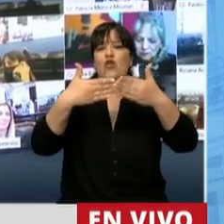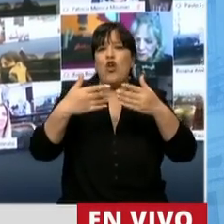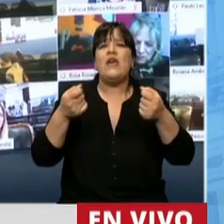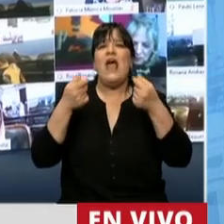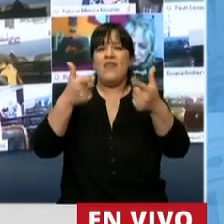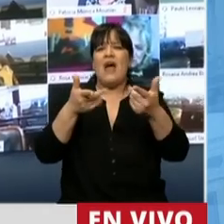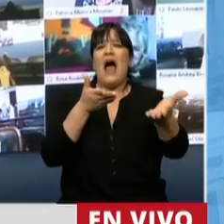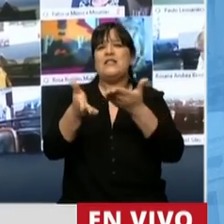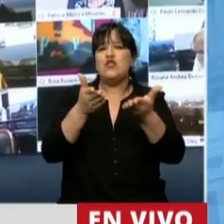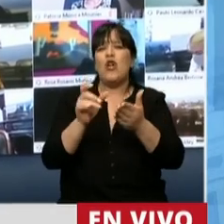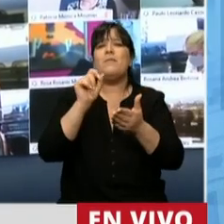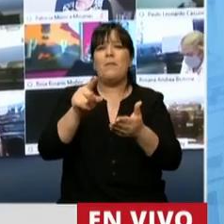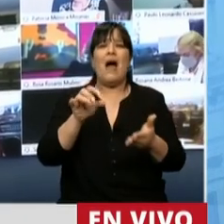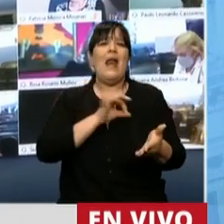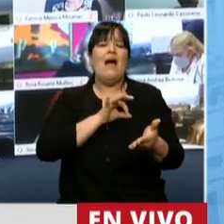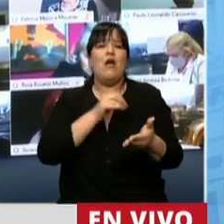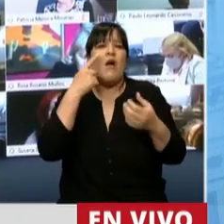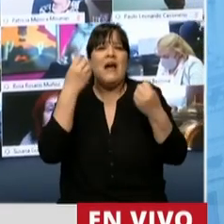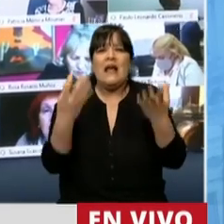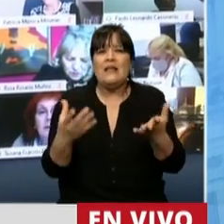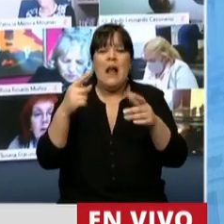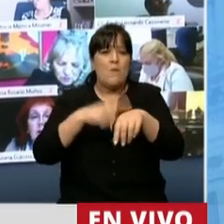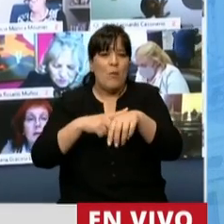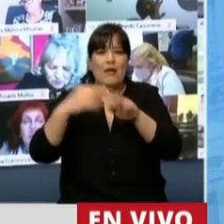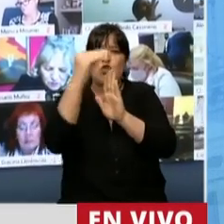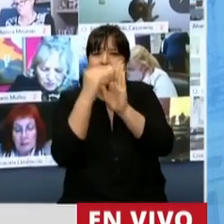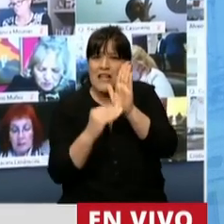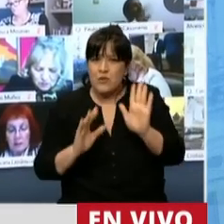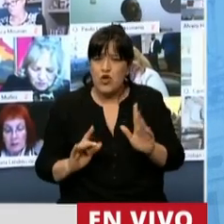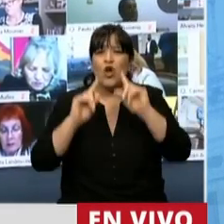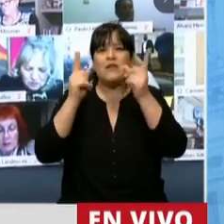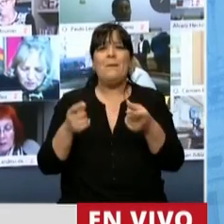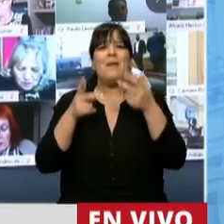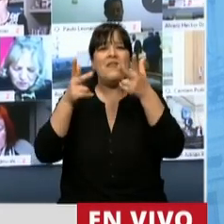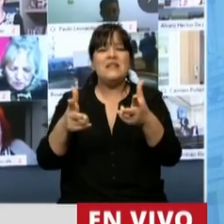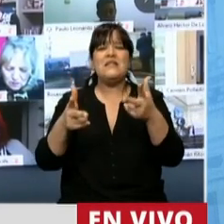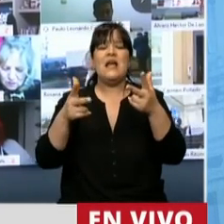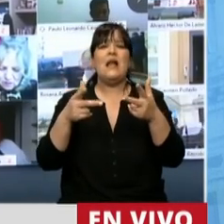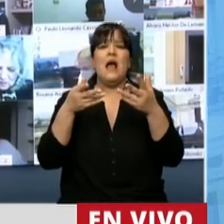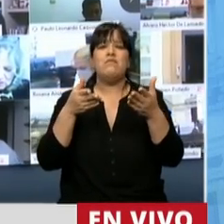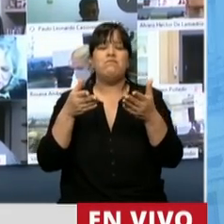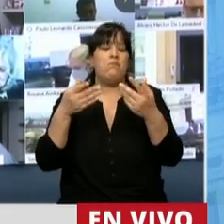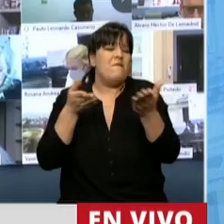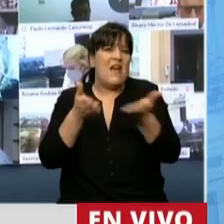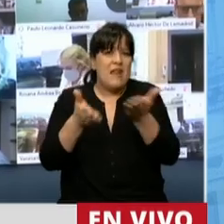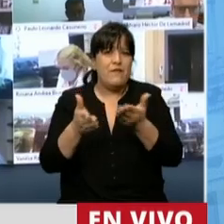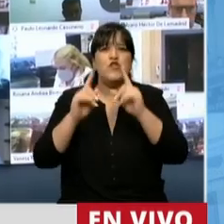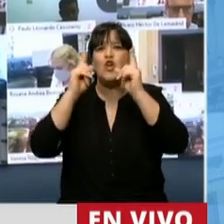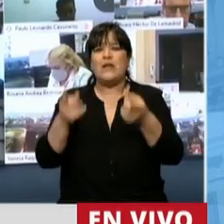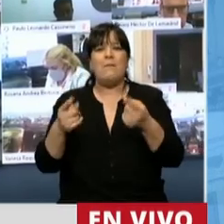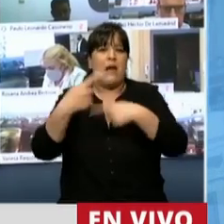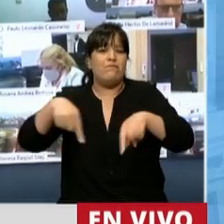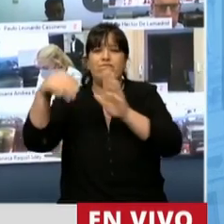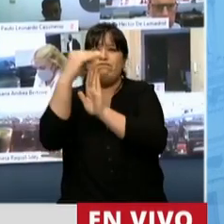asesoramiento a fin de evaluar el encuadramiento al momento de la inscripción determinar la proporcionalidad de beneficio y para realizar los